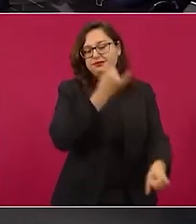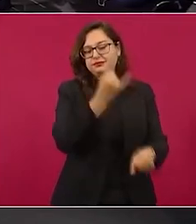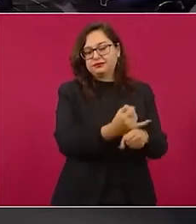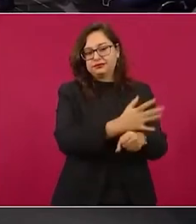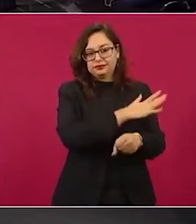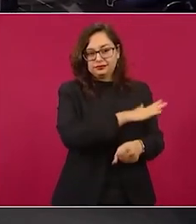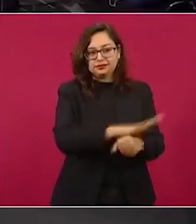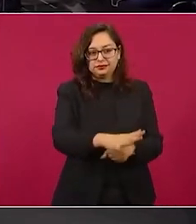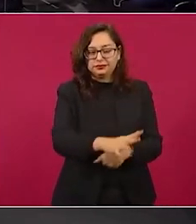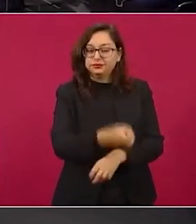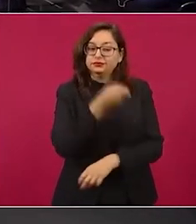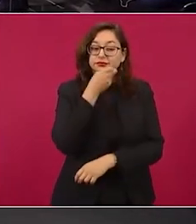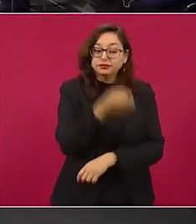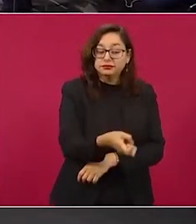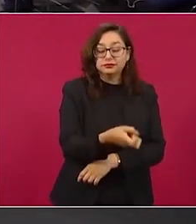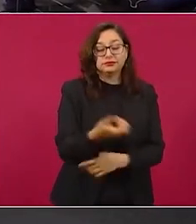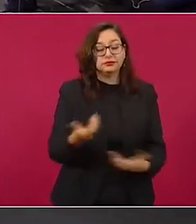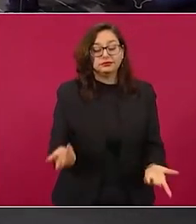una inmoralidad?